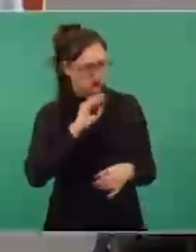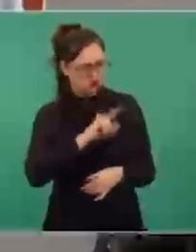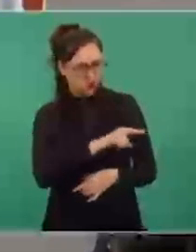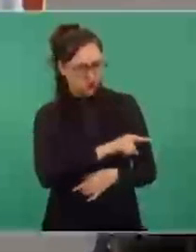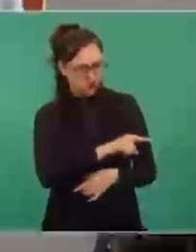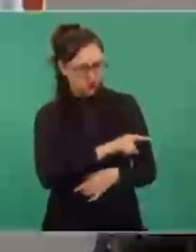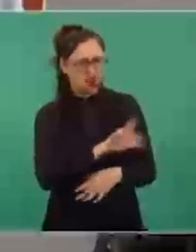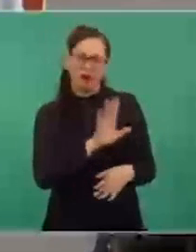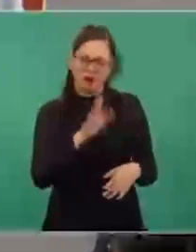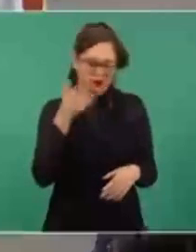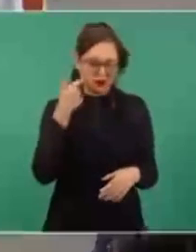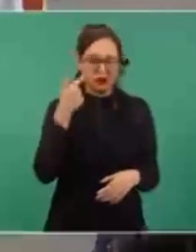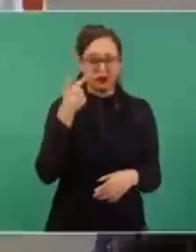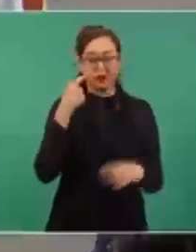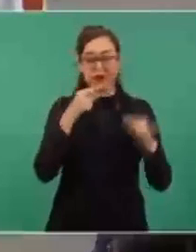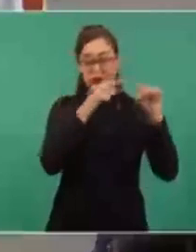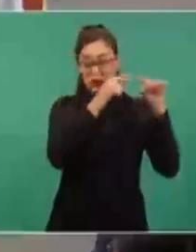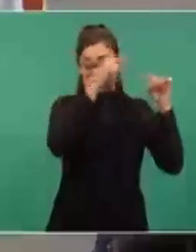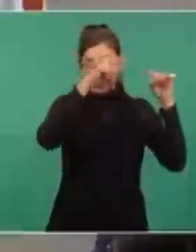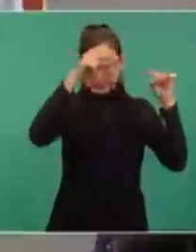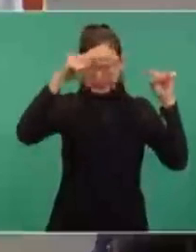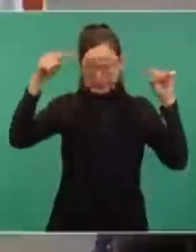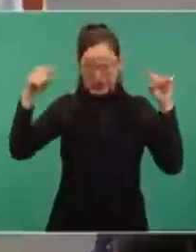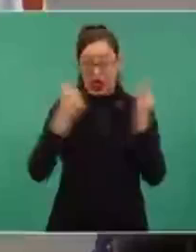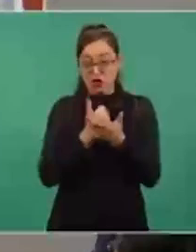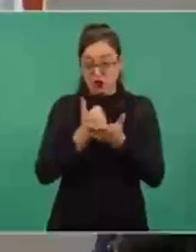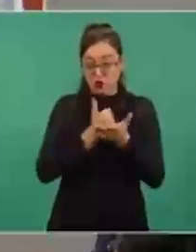evidente, este es el precio internacional.